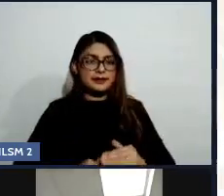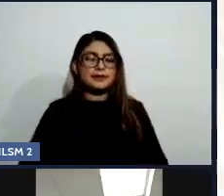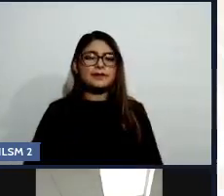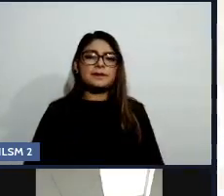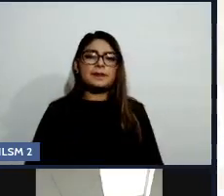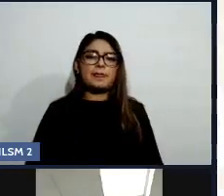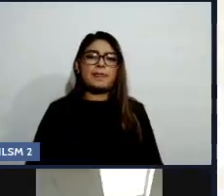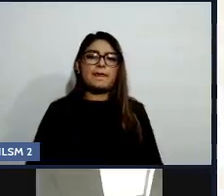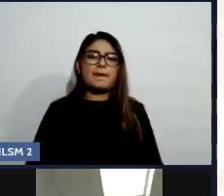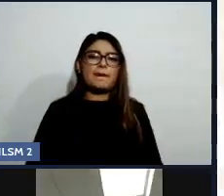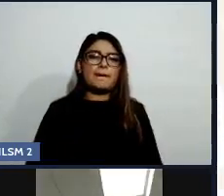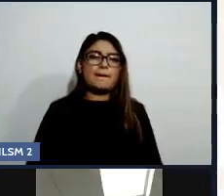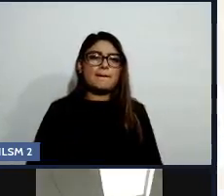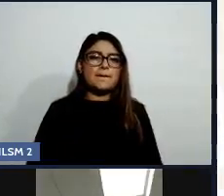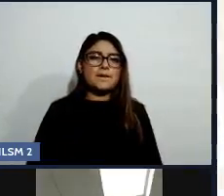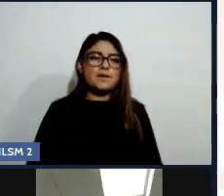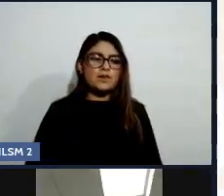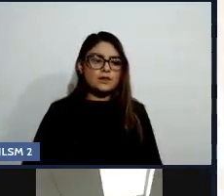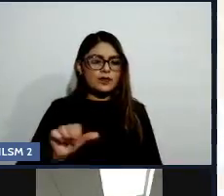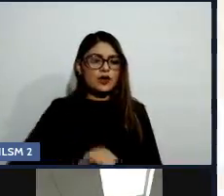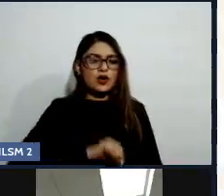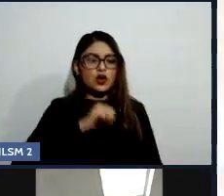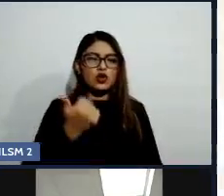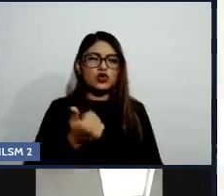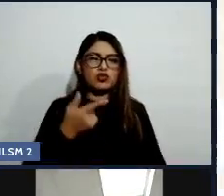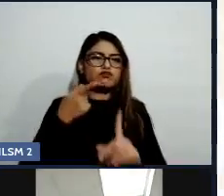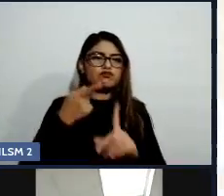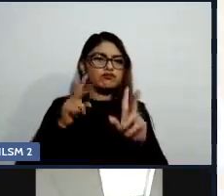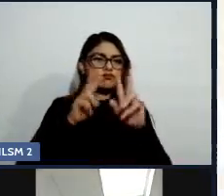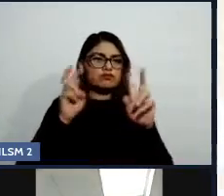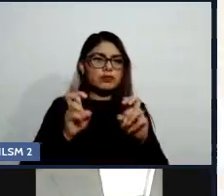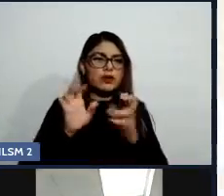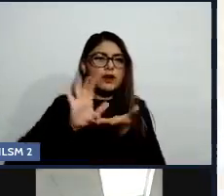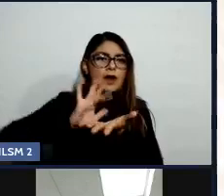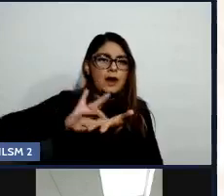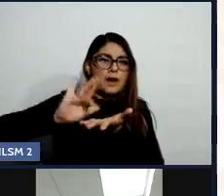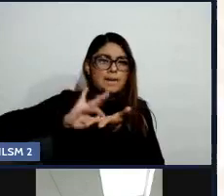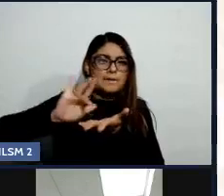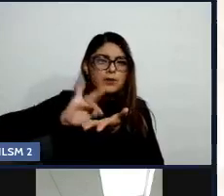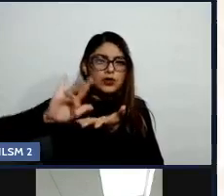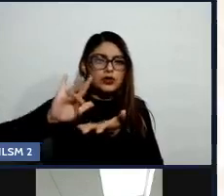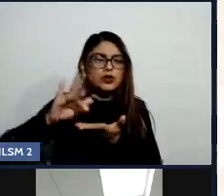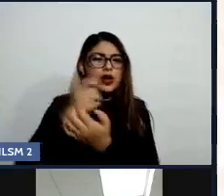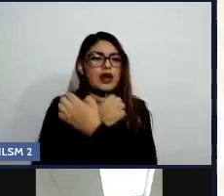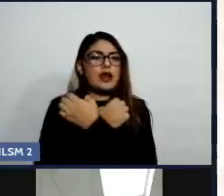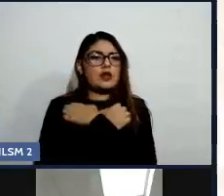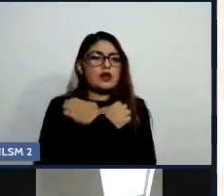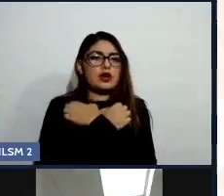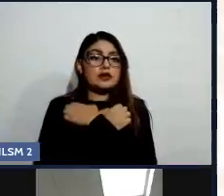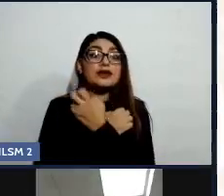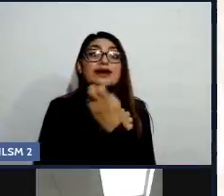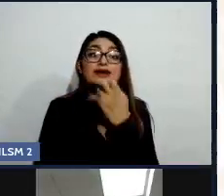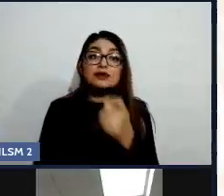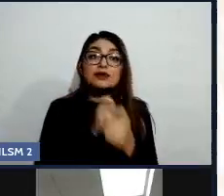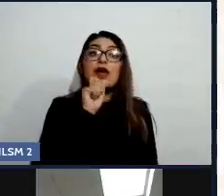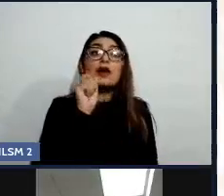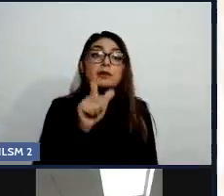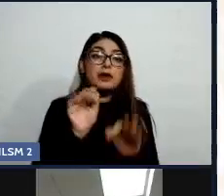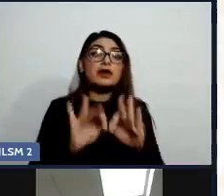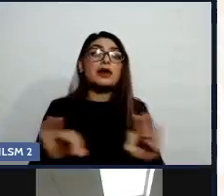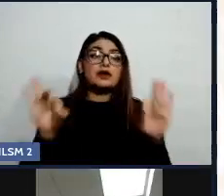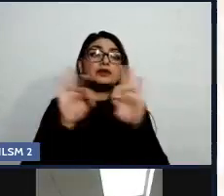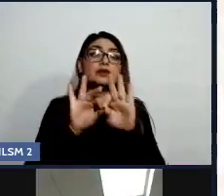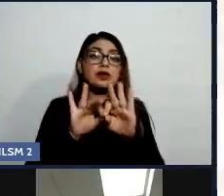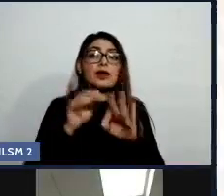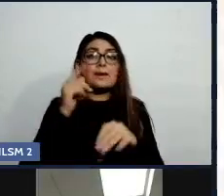de la educación también, por supuesto que la educación es un factor importante de riesgo. La